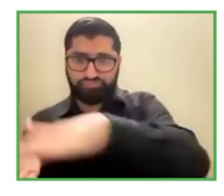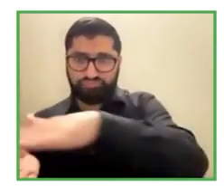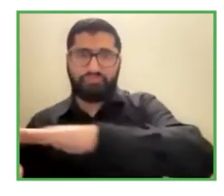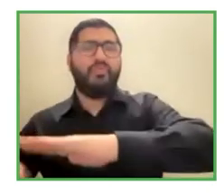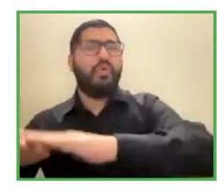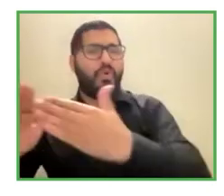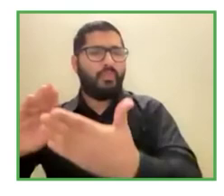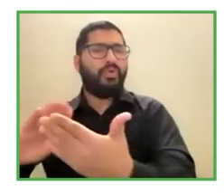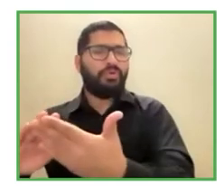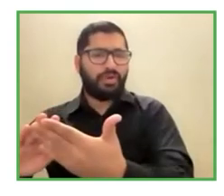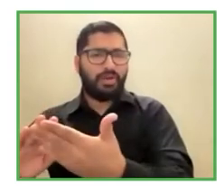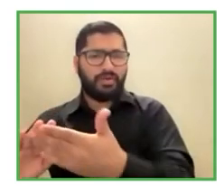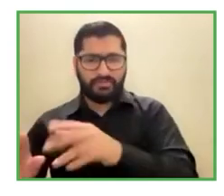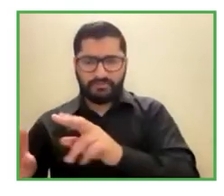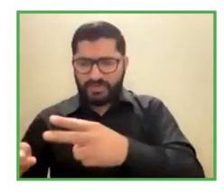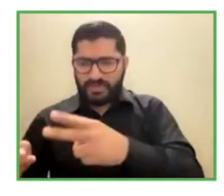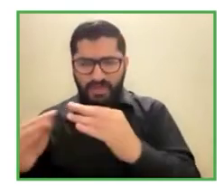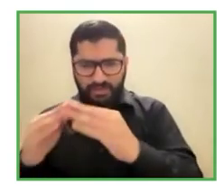de vuestra farmacia?